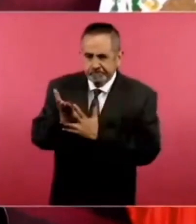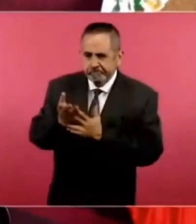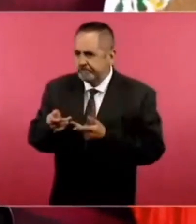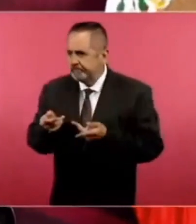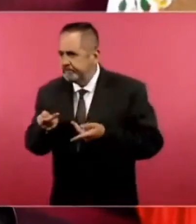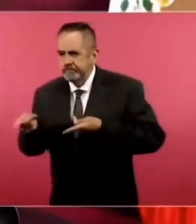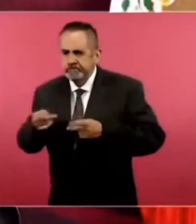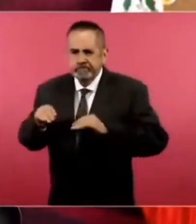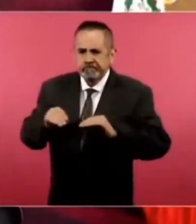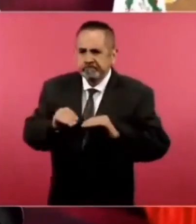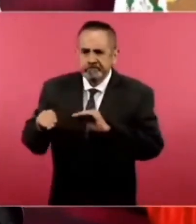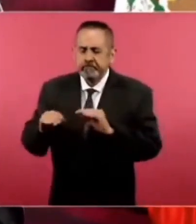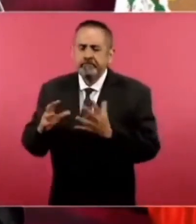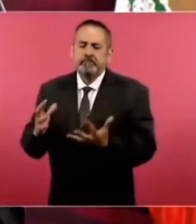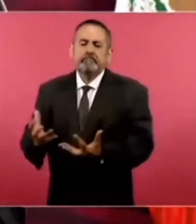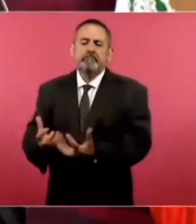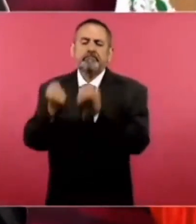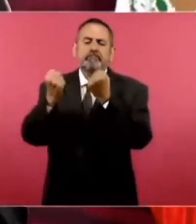a Pemex